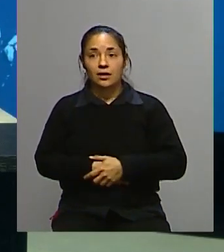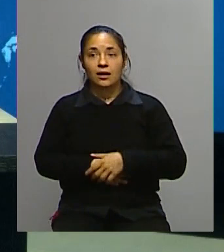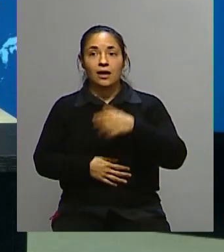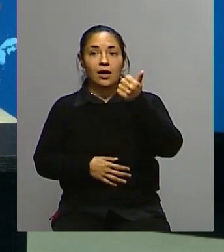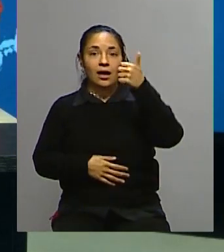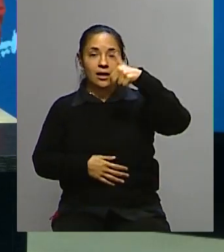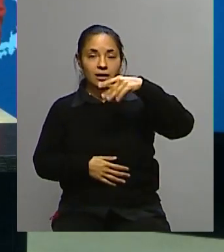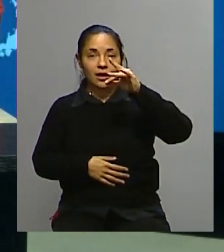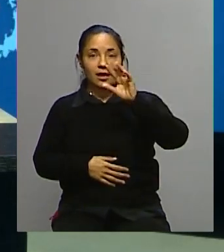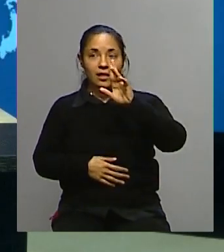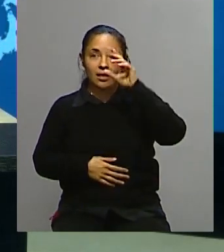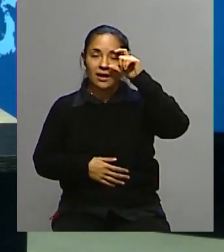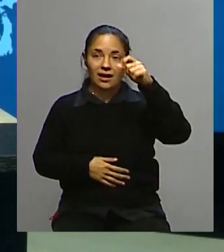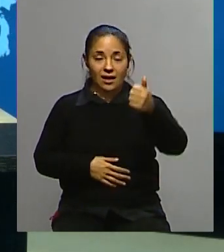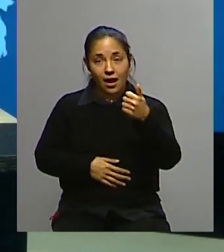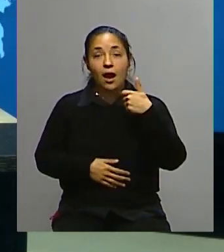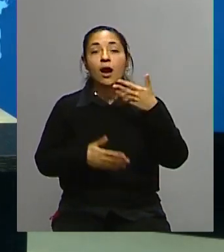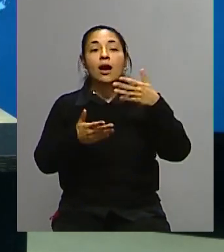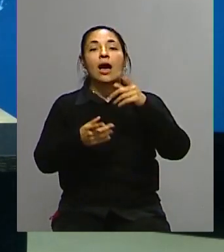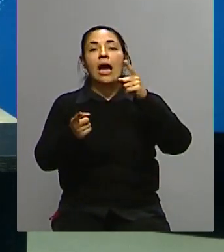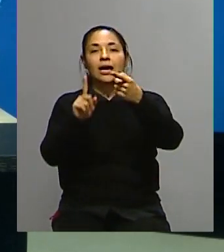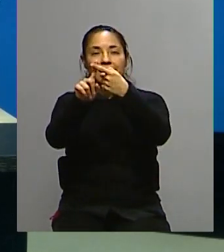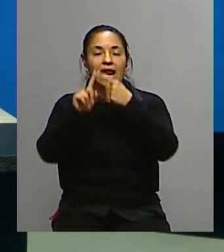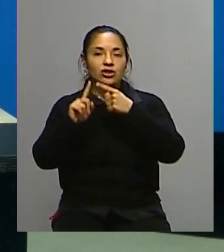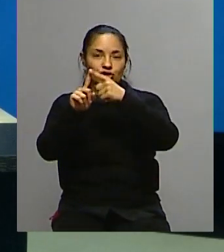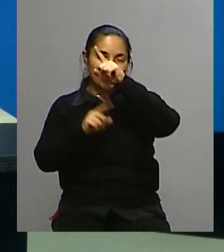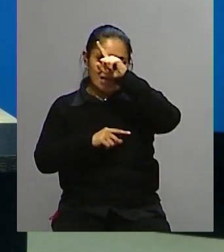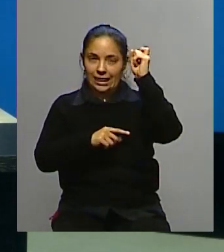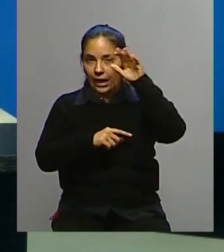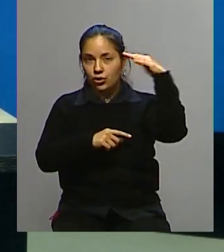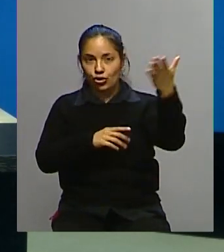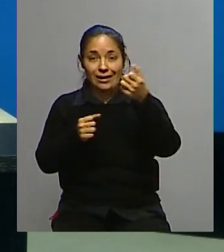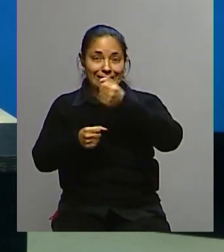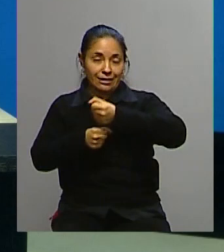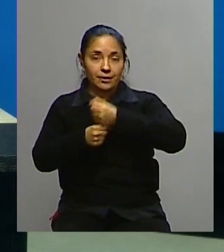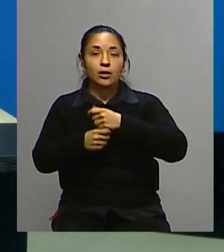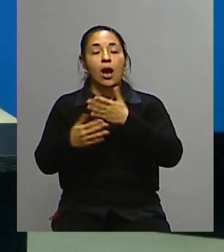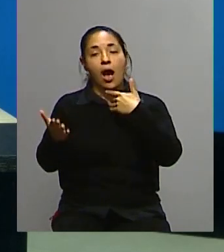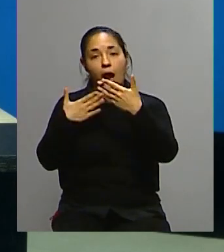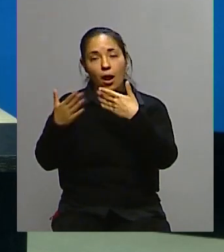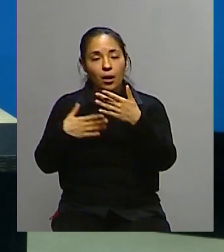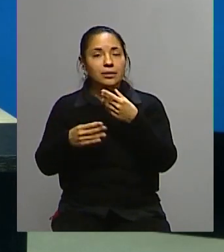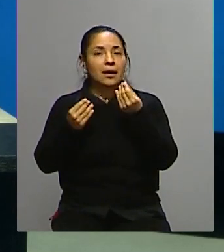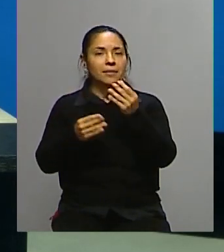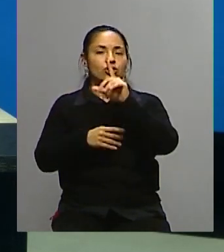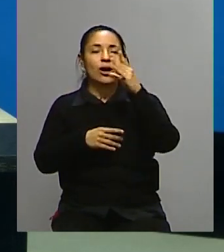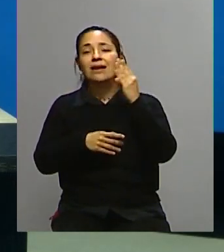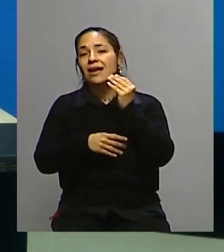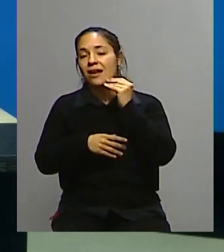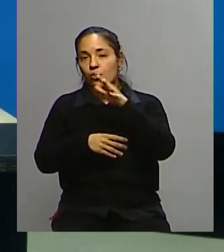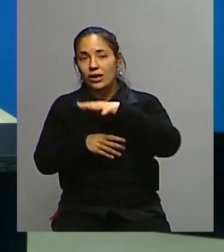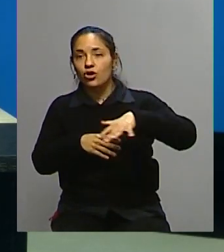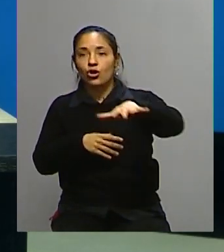Andrea Welsner, doctora en Relaciones Internacionales, hablando con nosotros de justamente lo que ha sucedido ahí en el Reino Unido con la